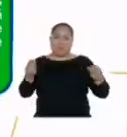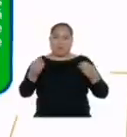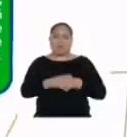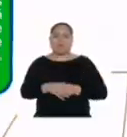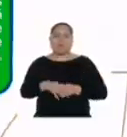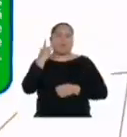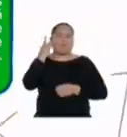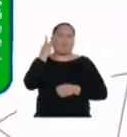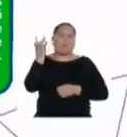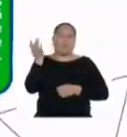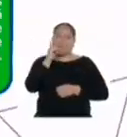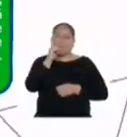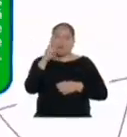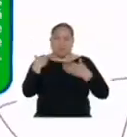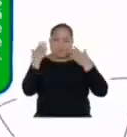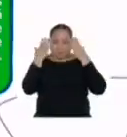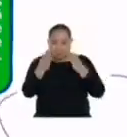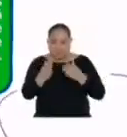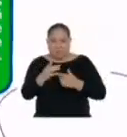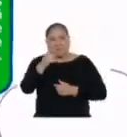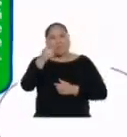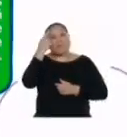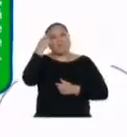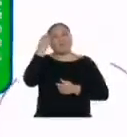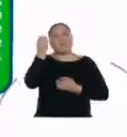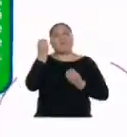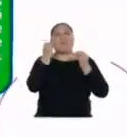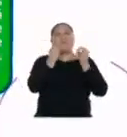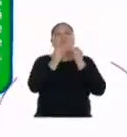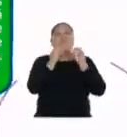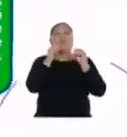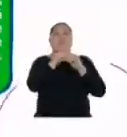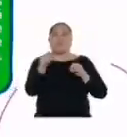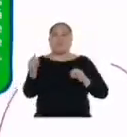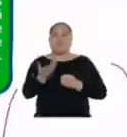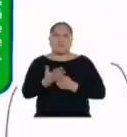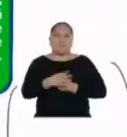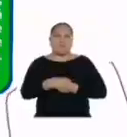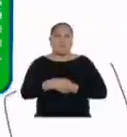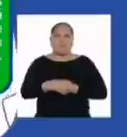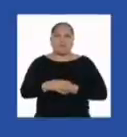imposible concentrarnos. ¿Cómo crees que podamos solucionar todo esto?